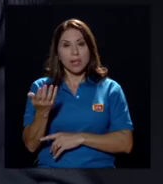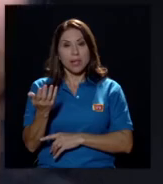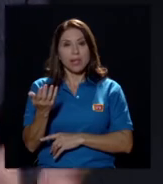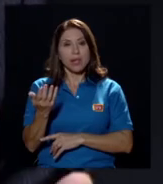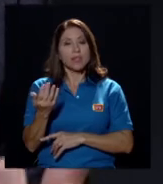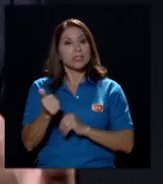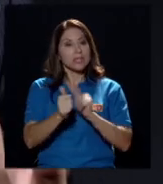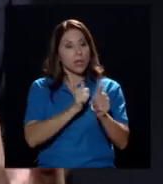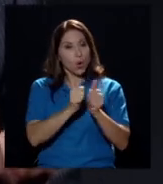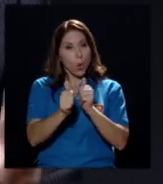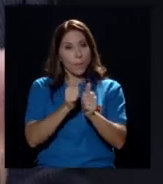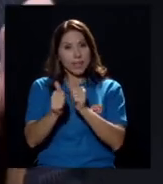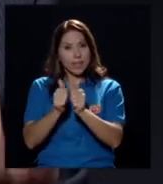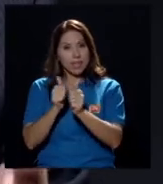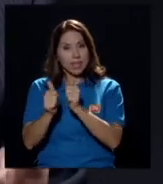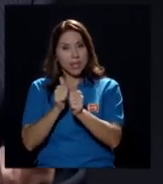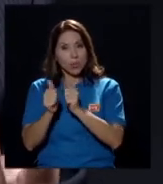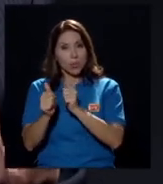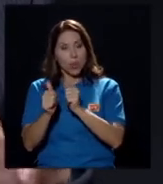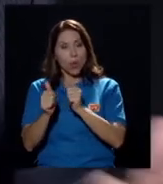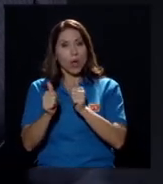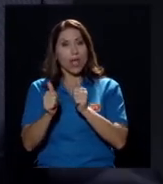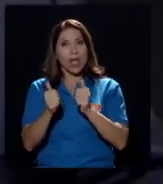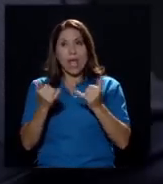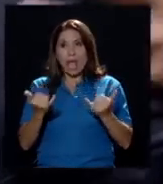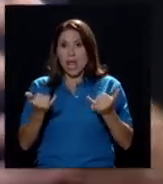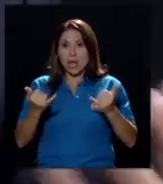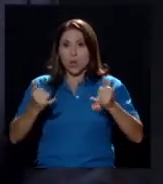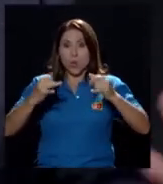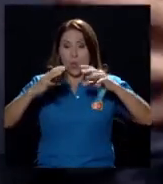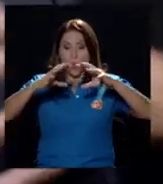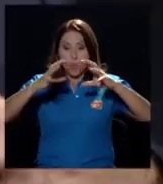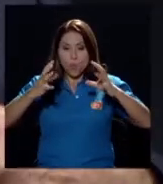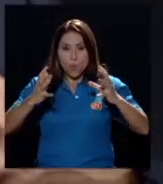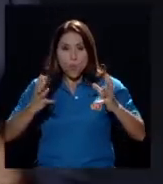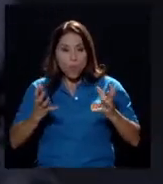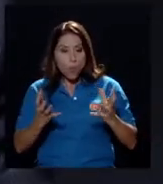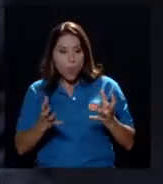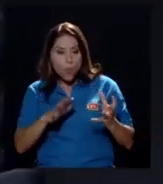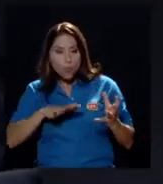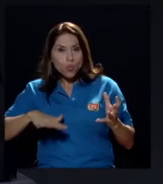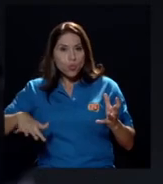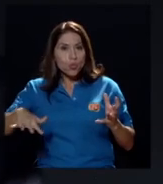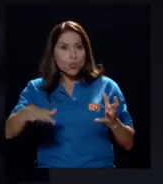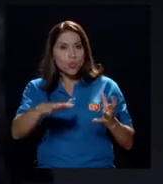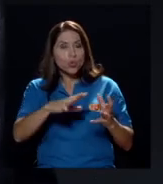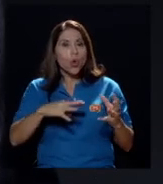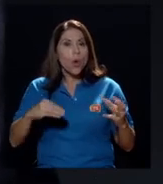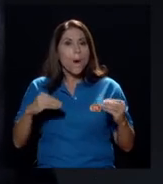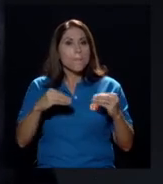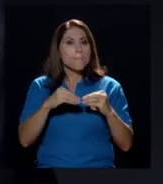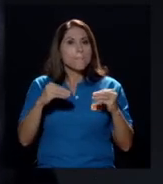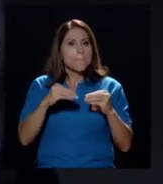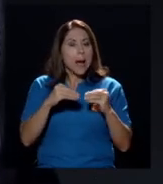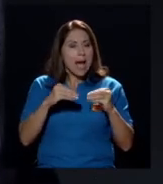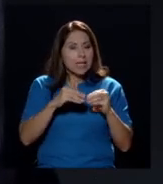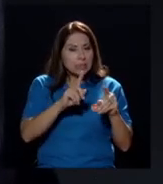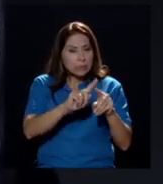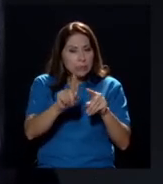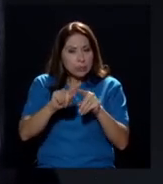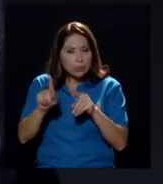competitivo en un mundo cada vez más integrado y más globalizado